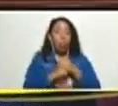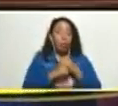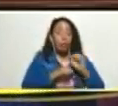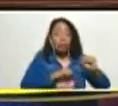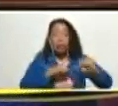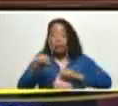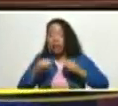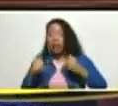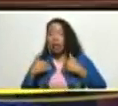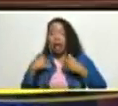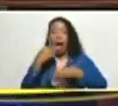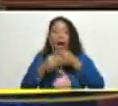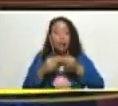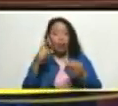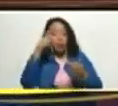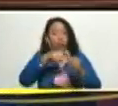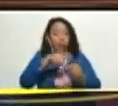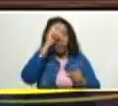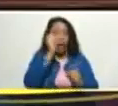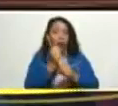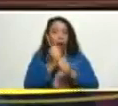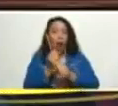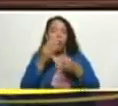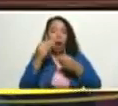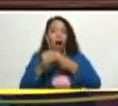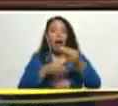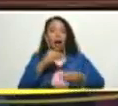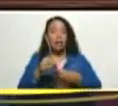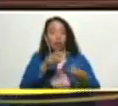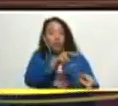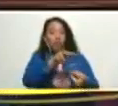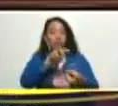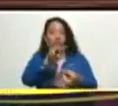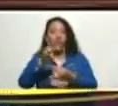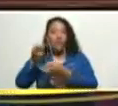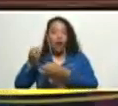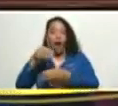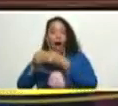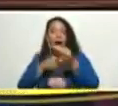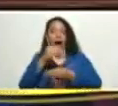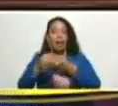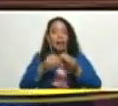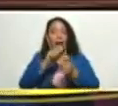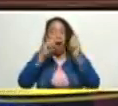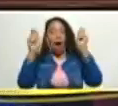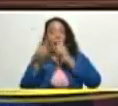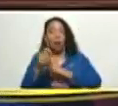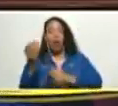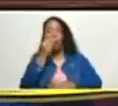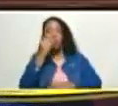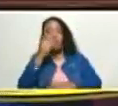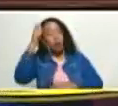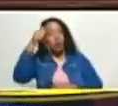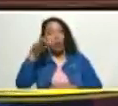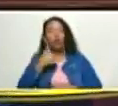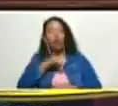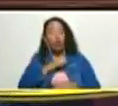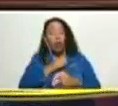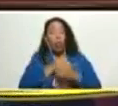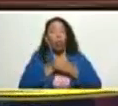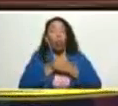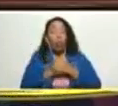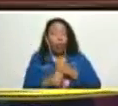para generar empleo para generar ingresos para garantizar los clases y la alimentación del pueblo estamos pariendo